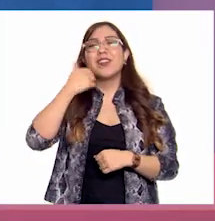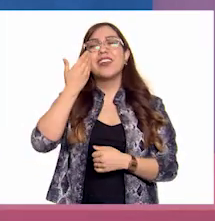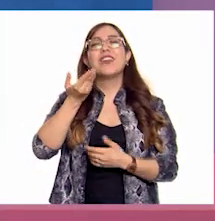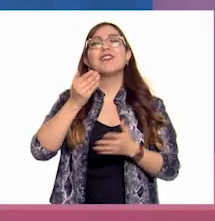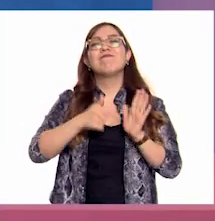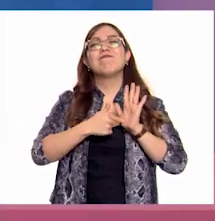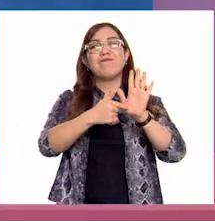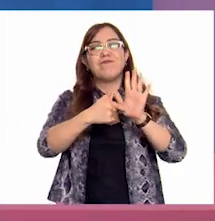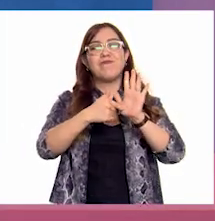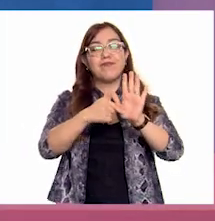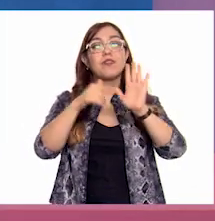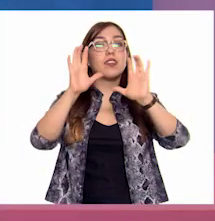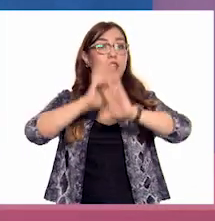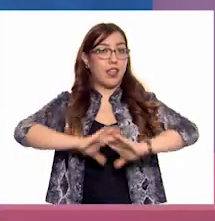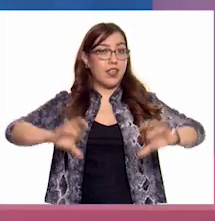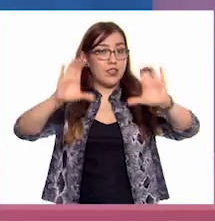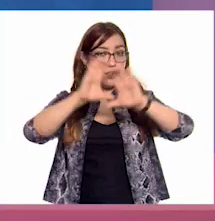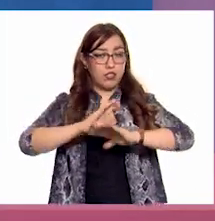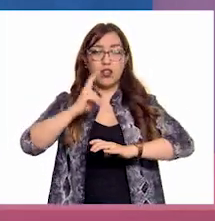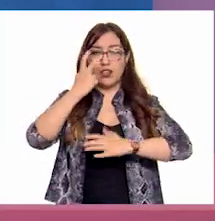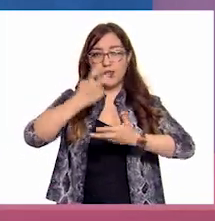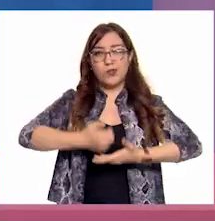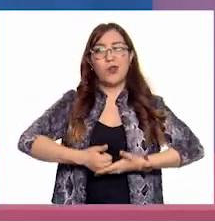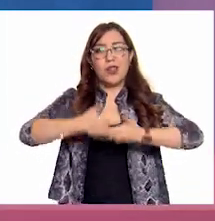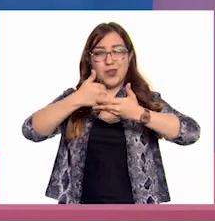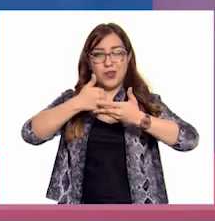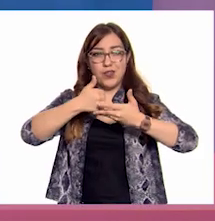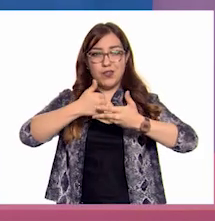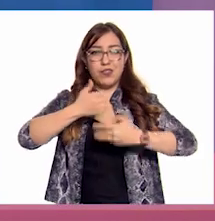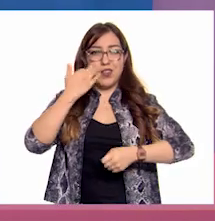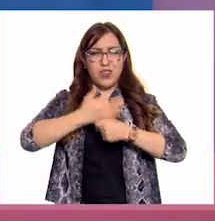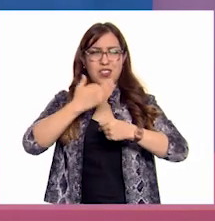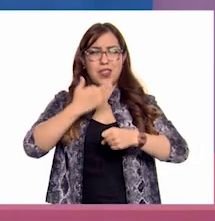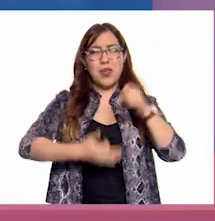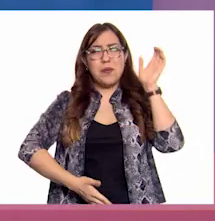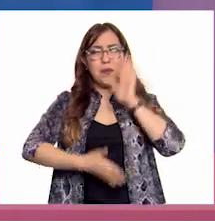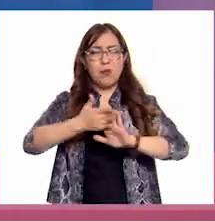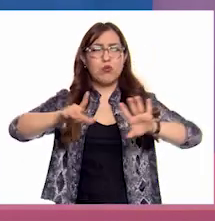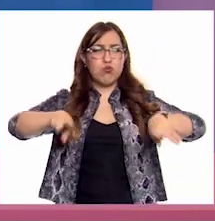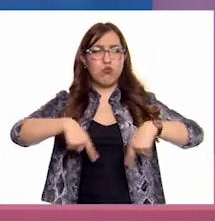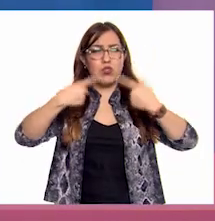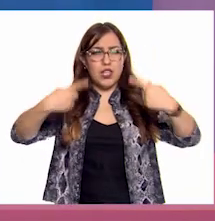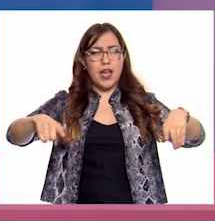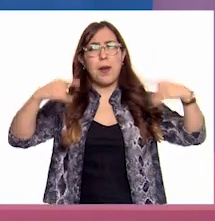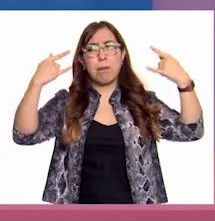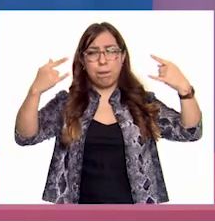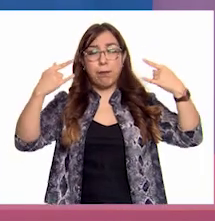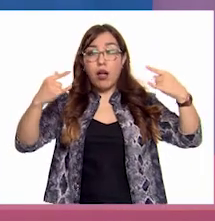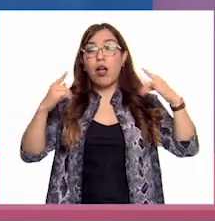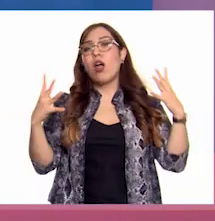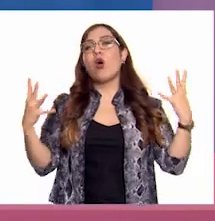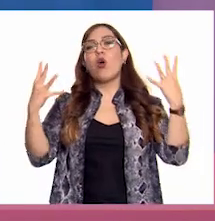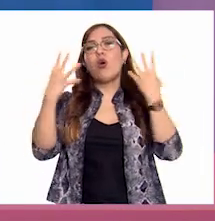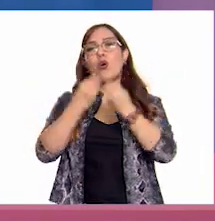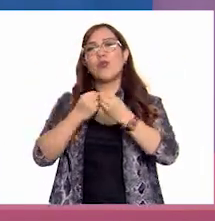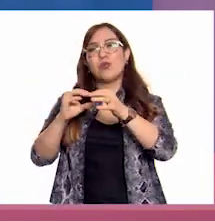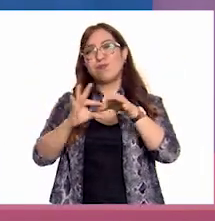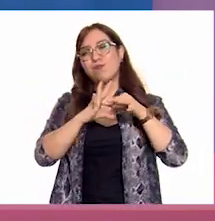que me va a ayudar a hacerlo. Es hora de rockar con... ¡Todos unidos!